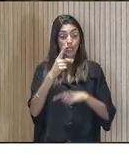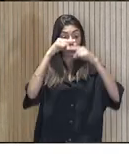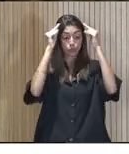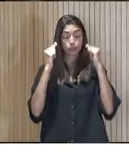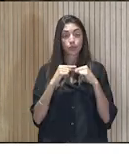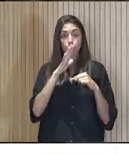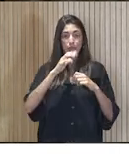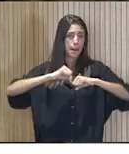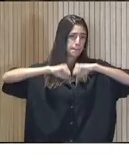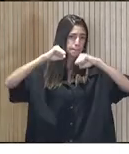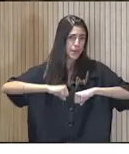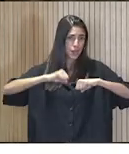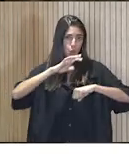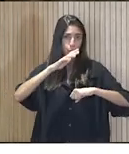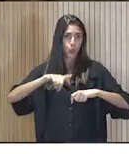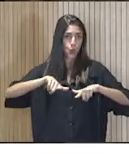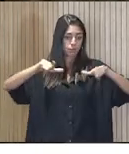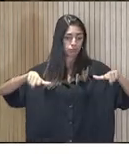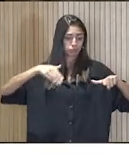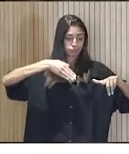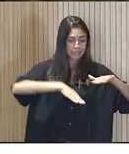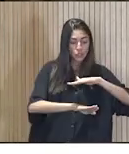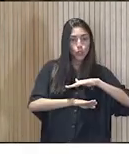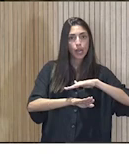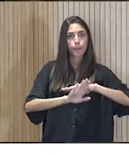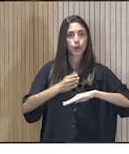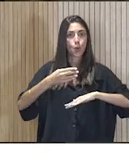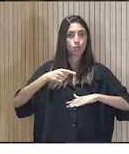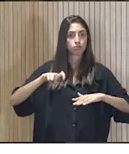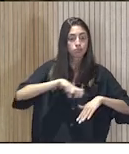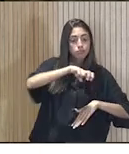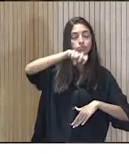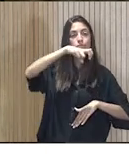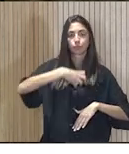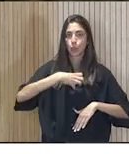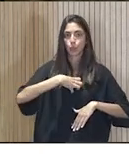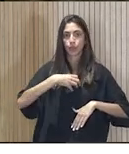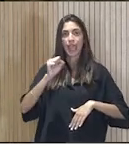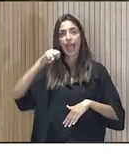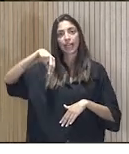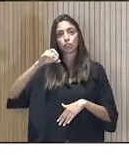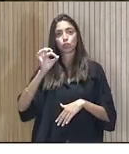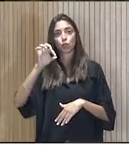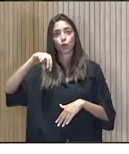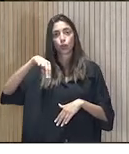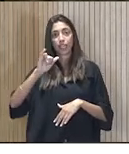en el sótano, no pudo bajar. Ve cómo estaba la pobre con la cadera. Antonia, la de ochenta y tantos años.